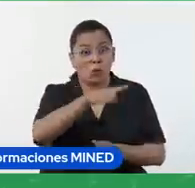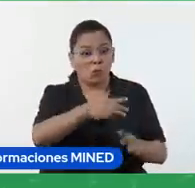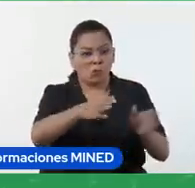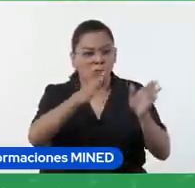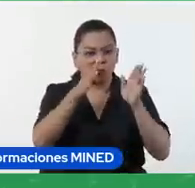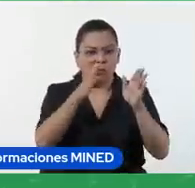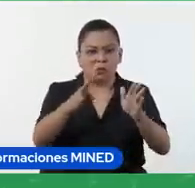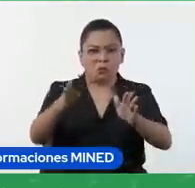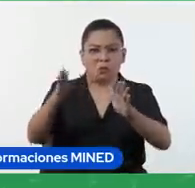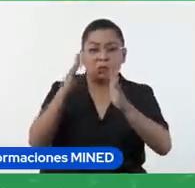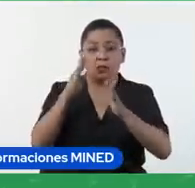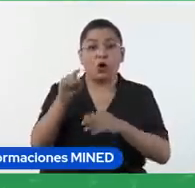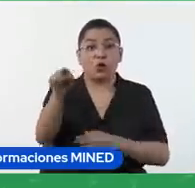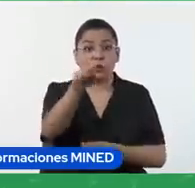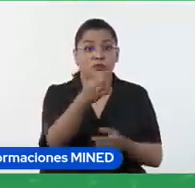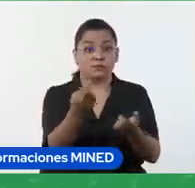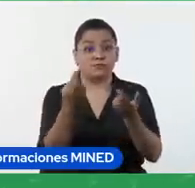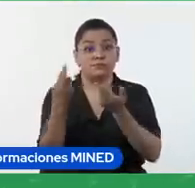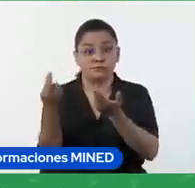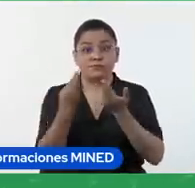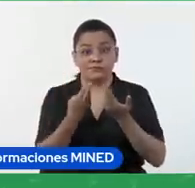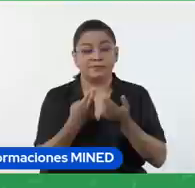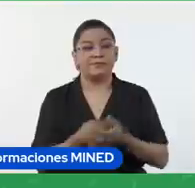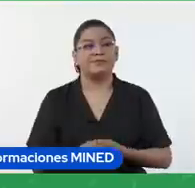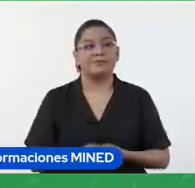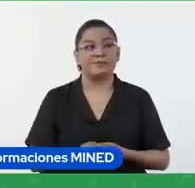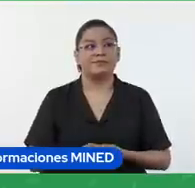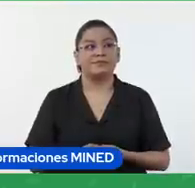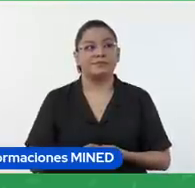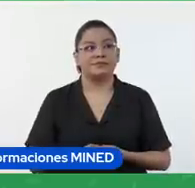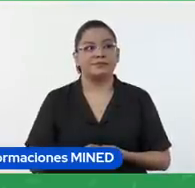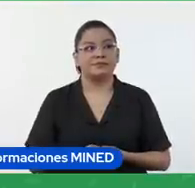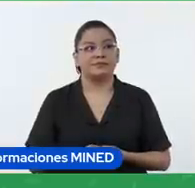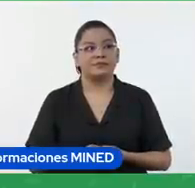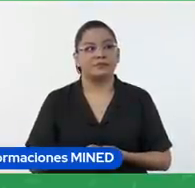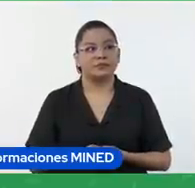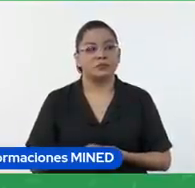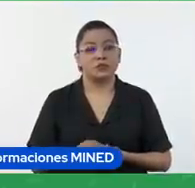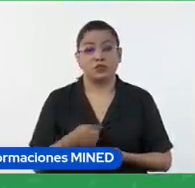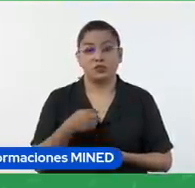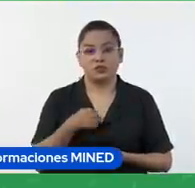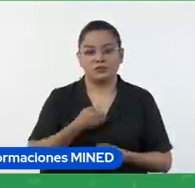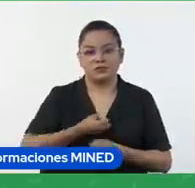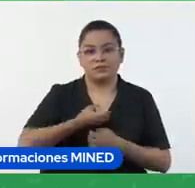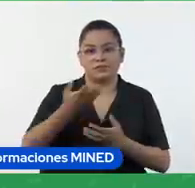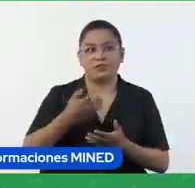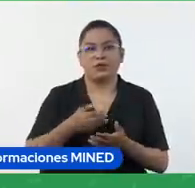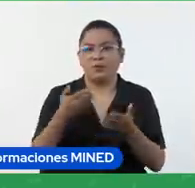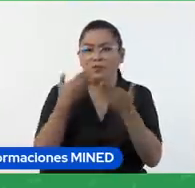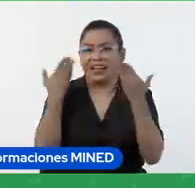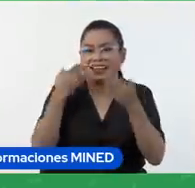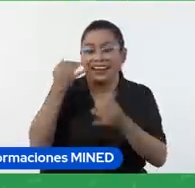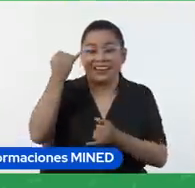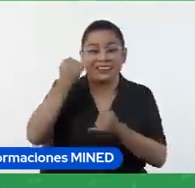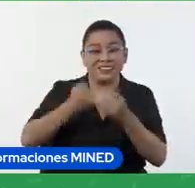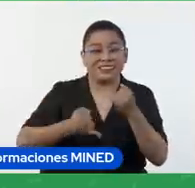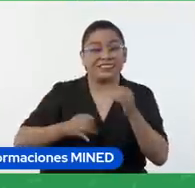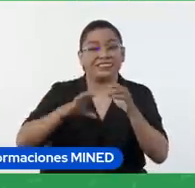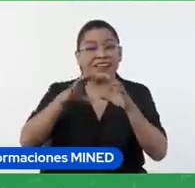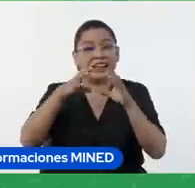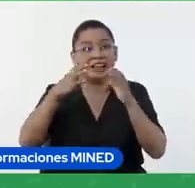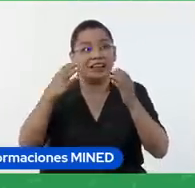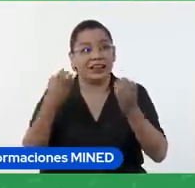todas sus respuestas ya yo les cuento yo me quedo después cuando ya finaliza la transmisión